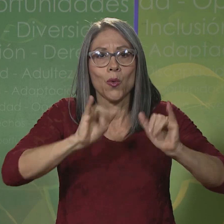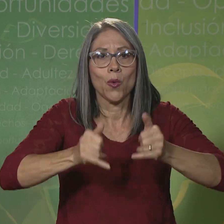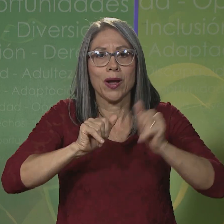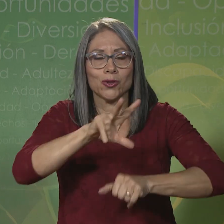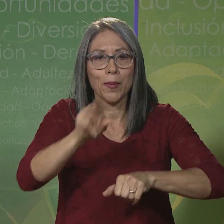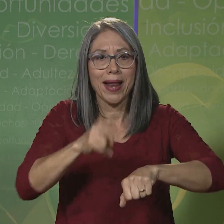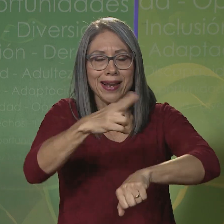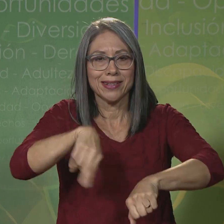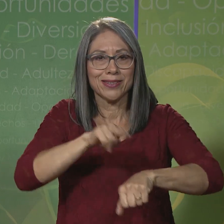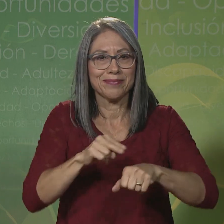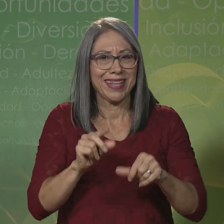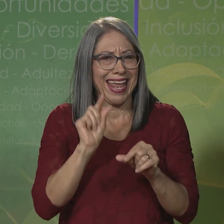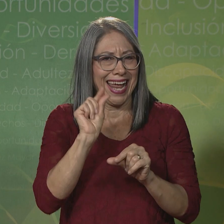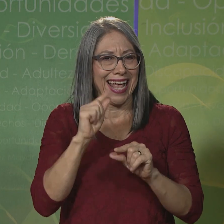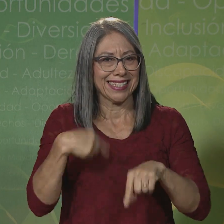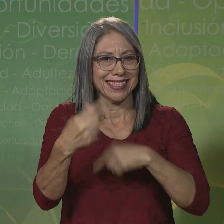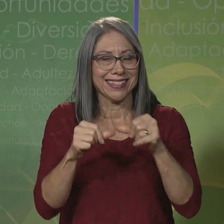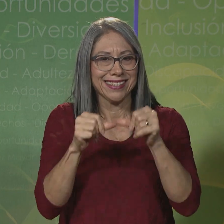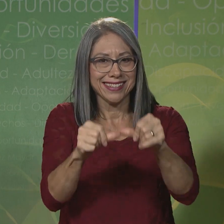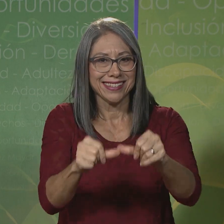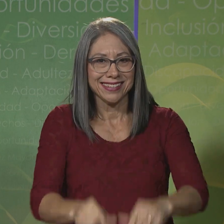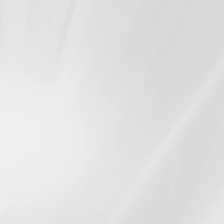Paranacionales. Ya casi volvemos.